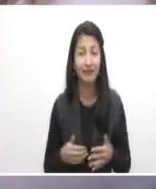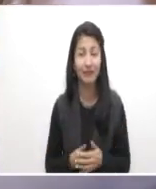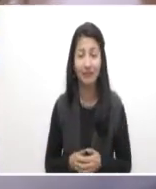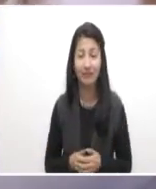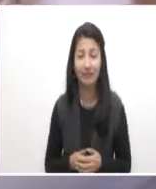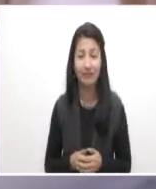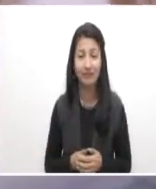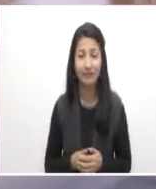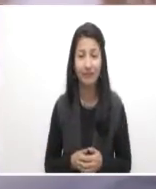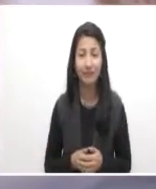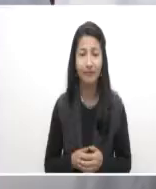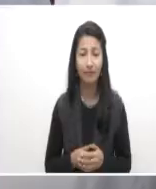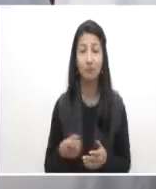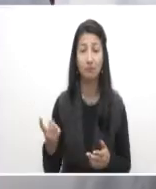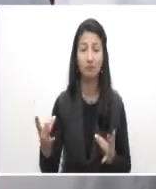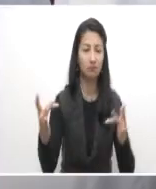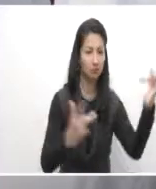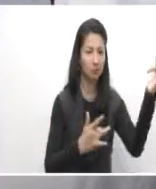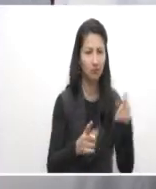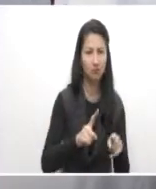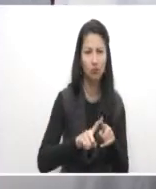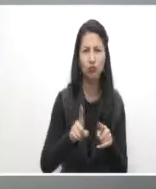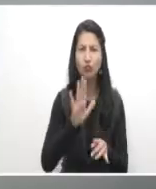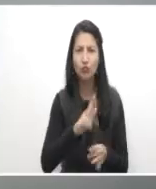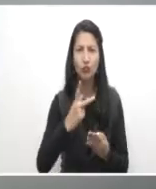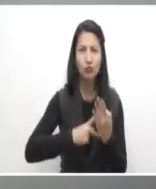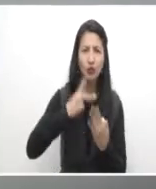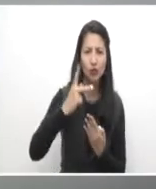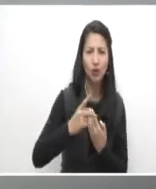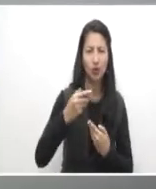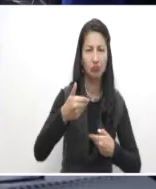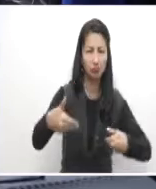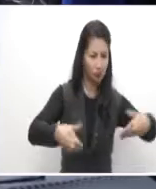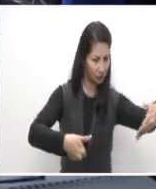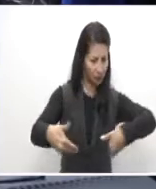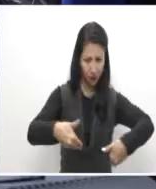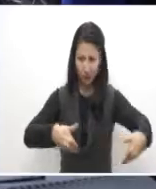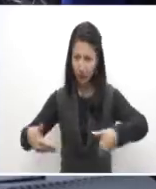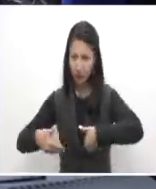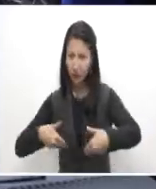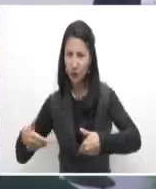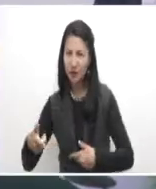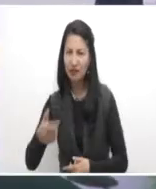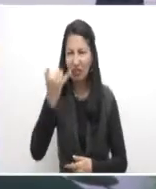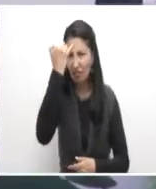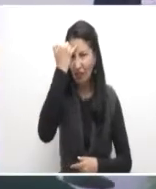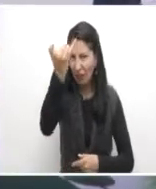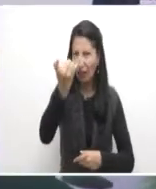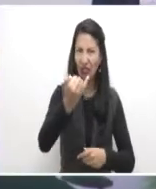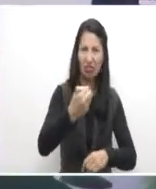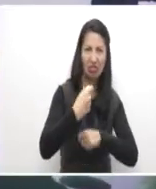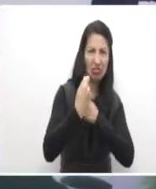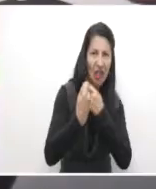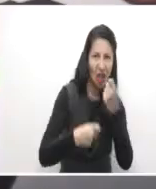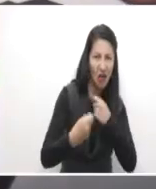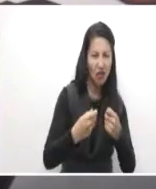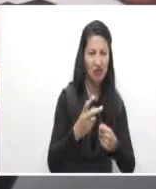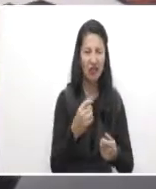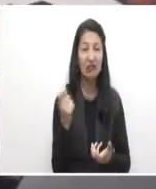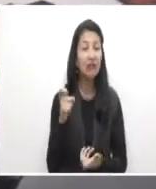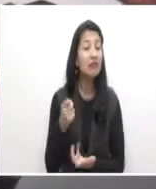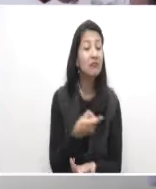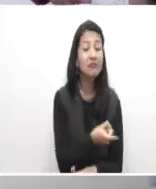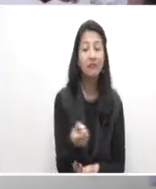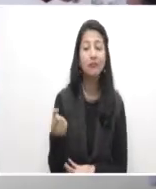Con la presencia de futuros emprendedores, se dio apertura a la recepción de propuestas para personas que con ideas de negocio busquen recursos del Fondo